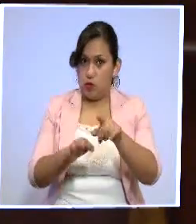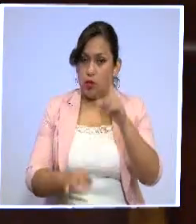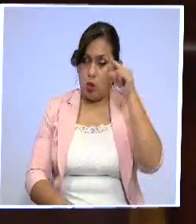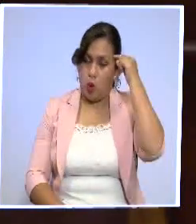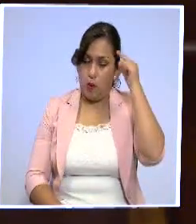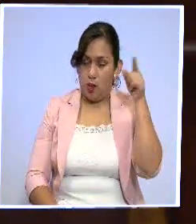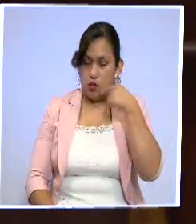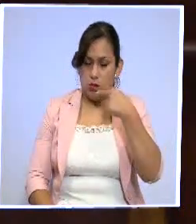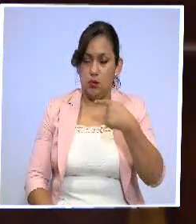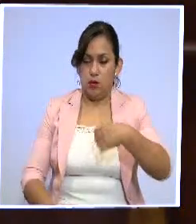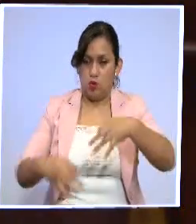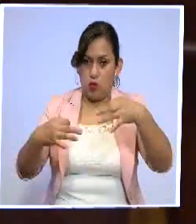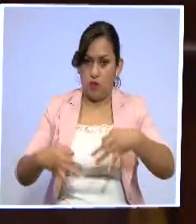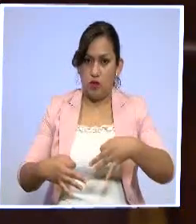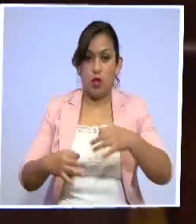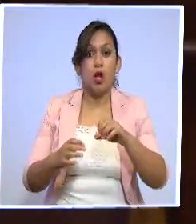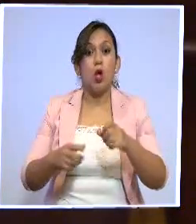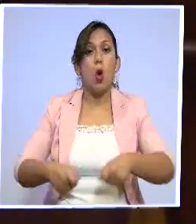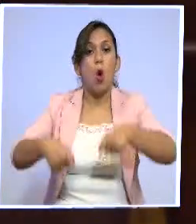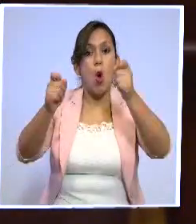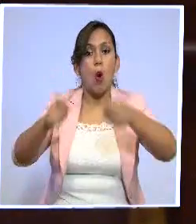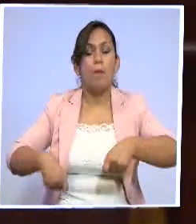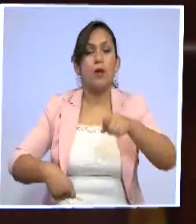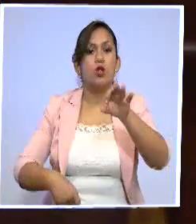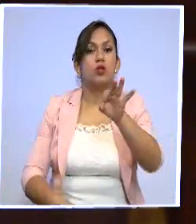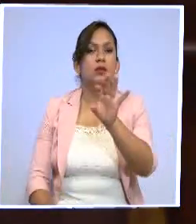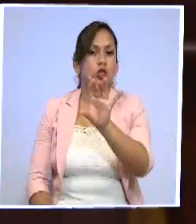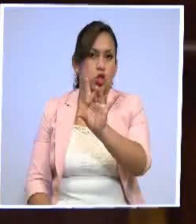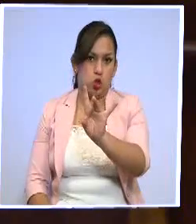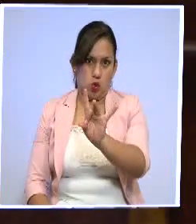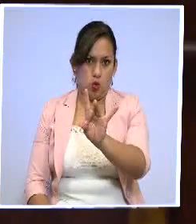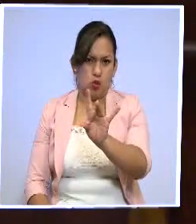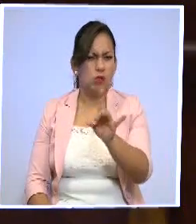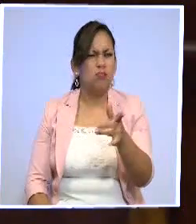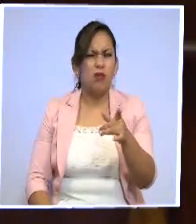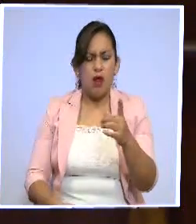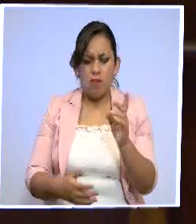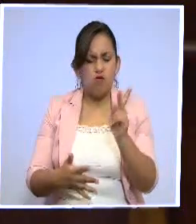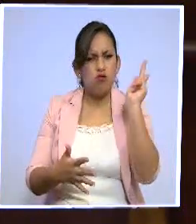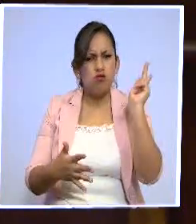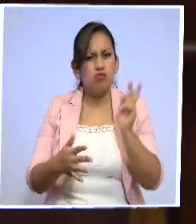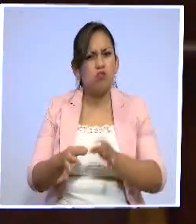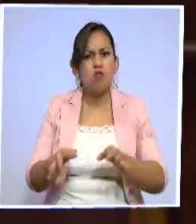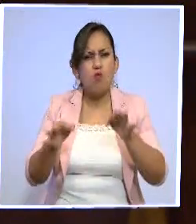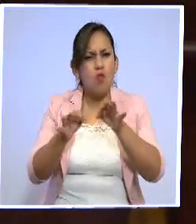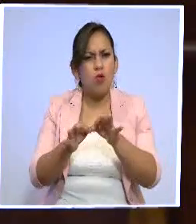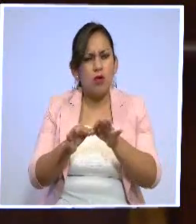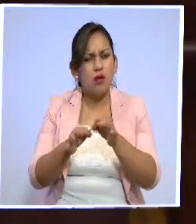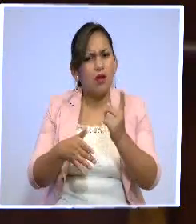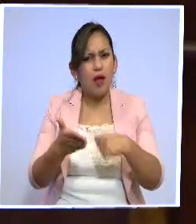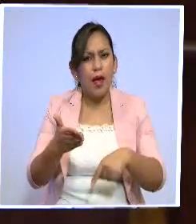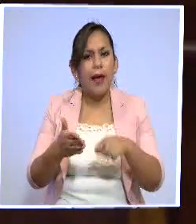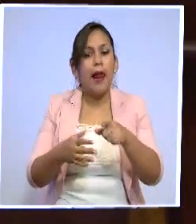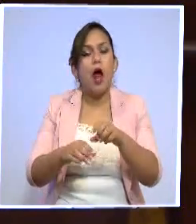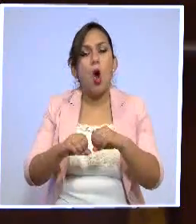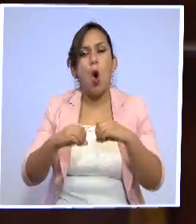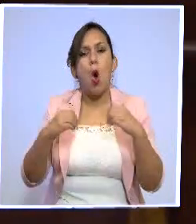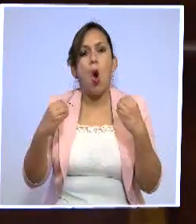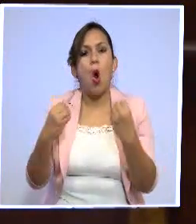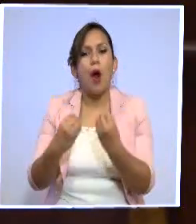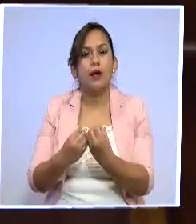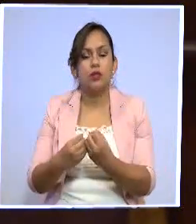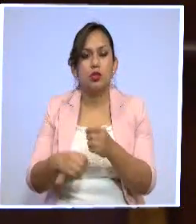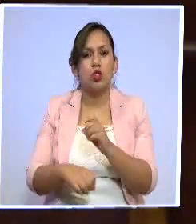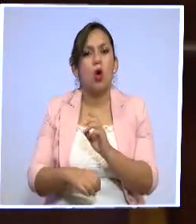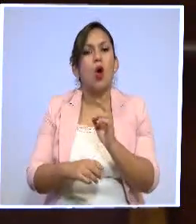ecuatoriano y el convenio 98. El núcleo fuerte es evidentemente la organización para la defensa de los derechos y en el